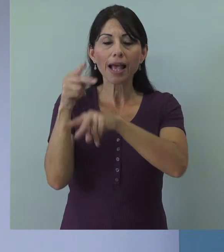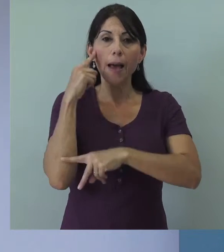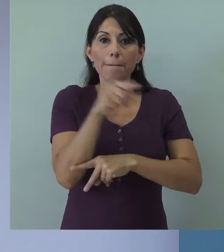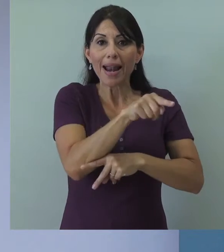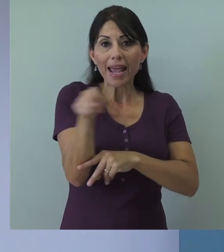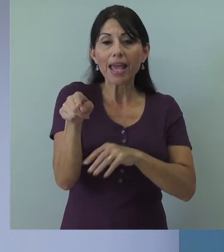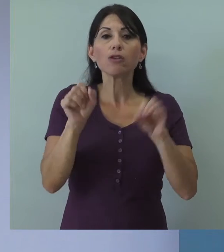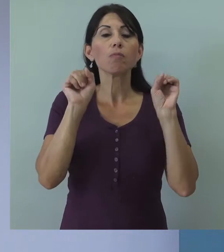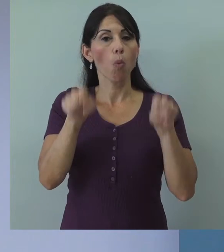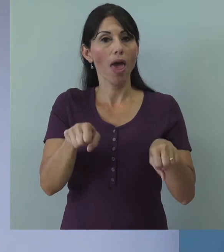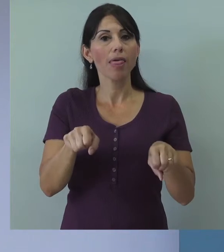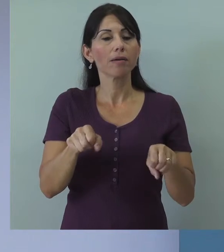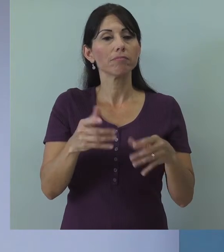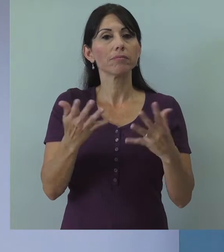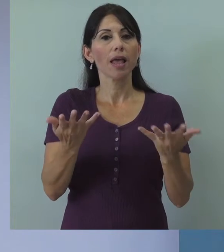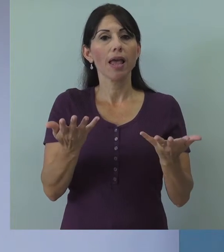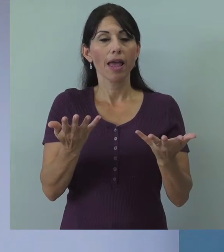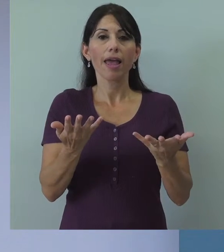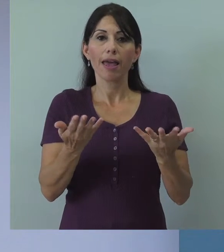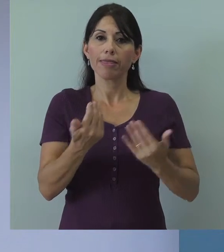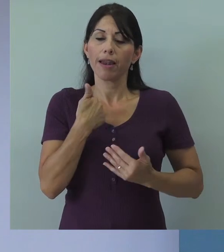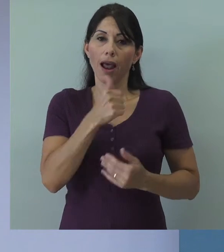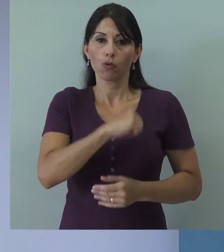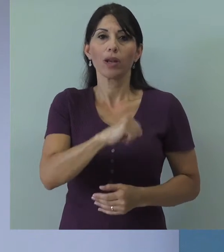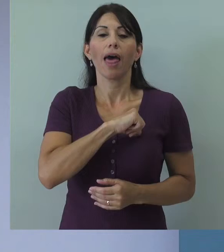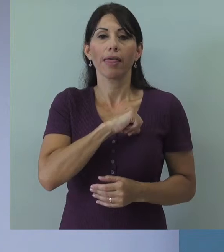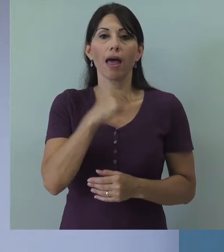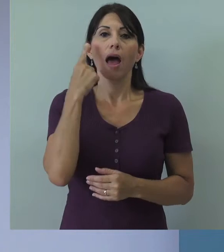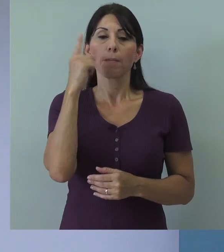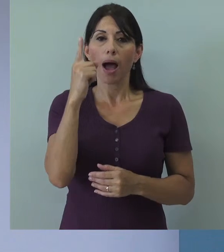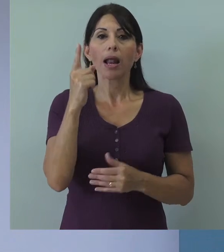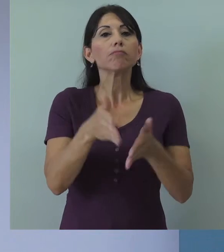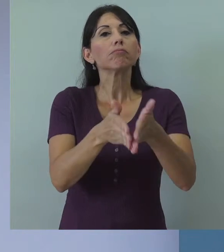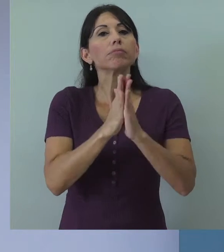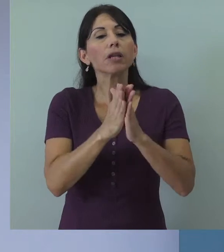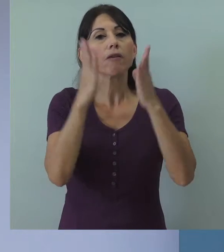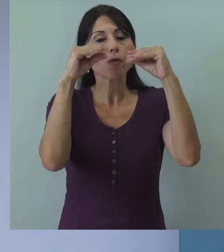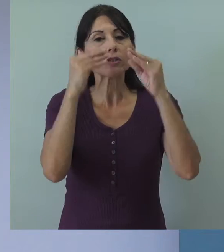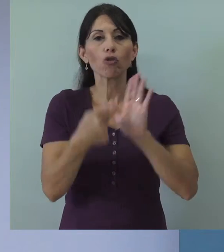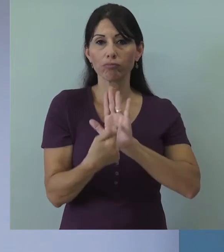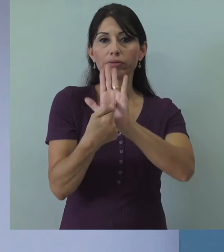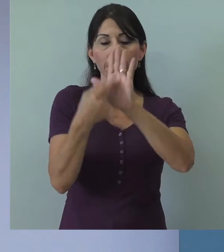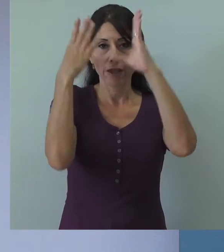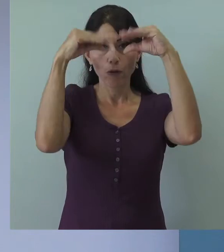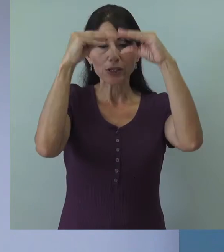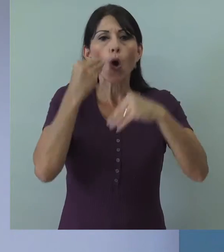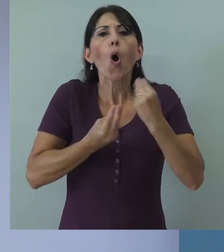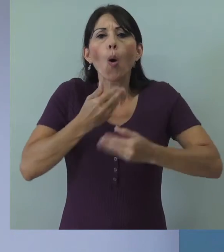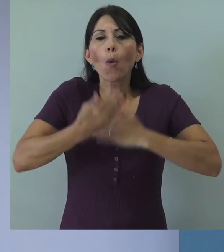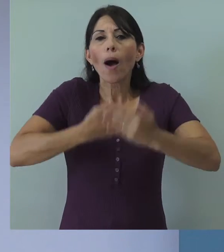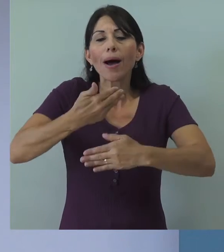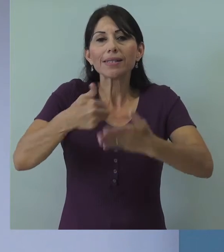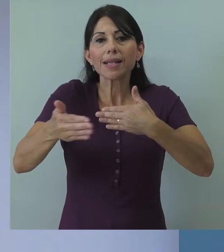que tengan capacidad de poder entrar y que tengan autoridad para que se les dé información de cómo va avanzando